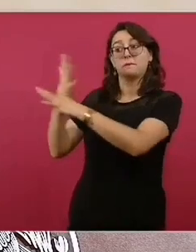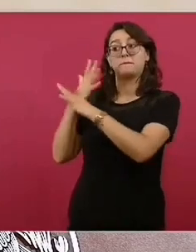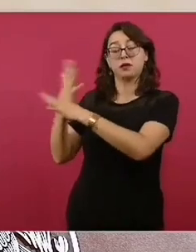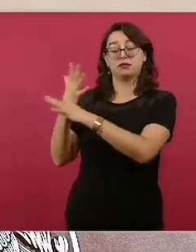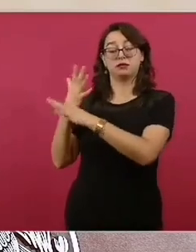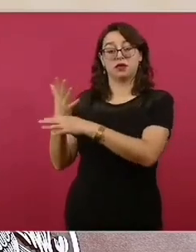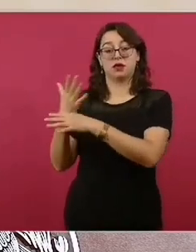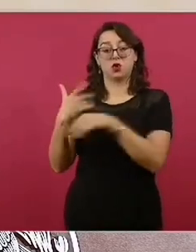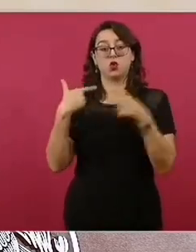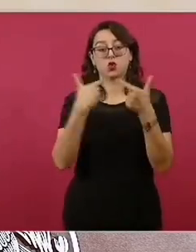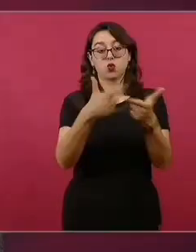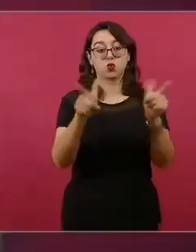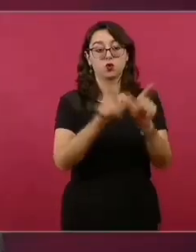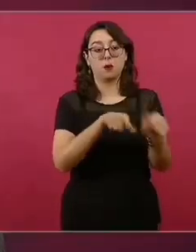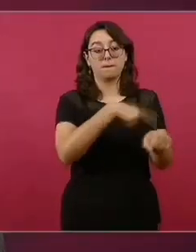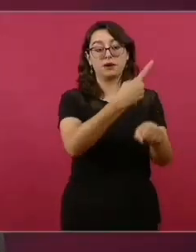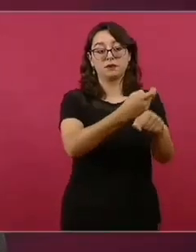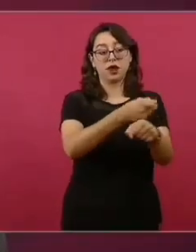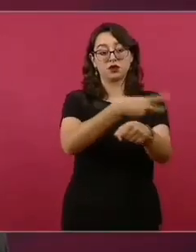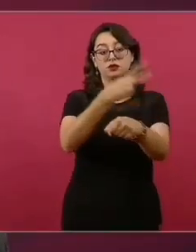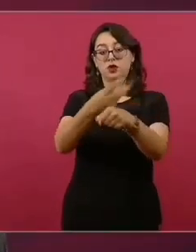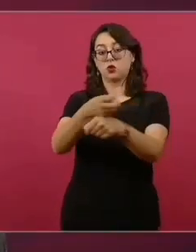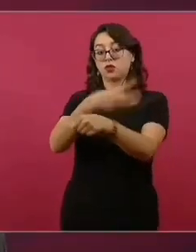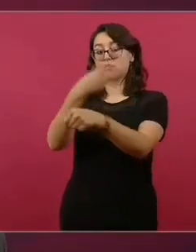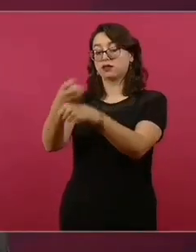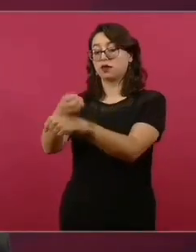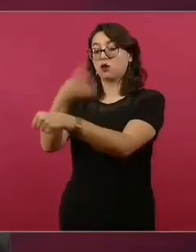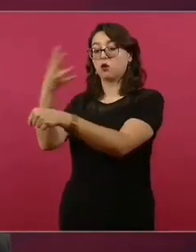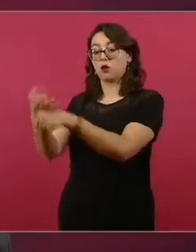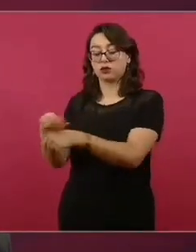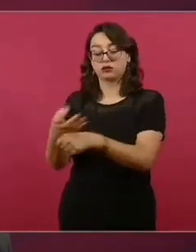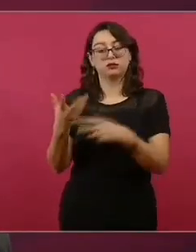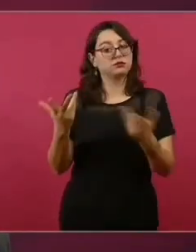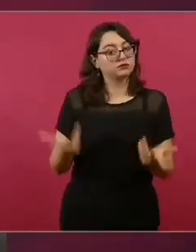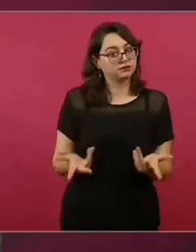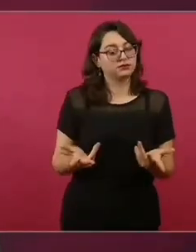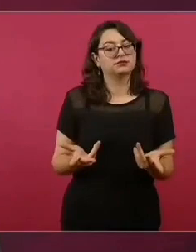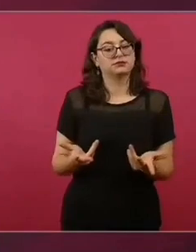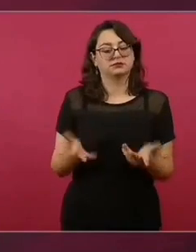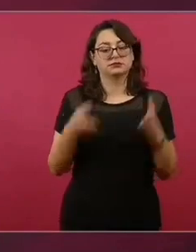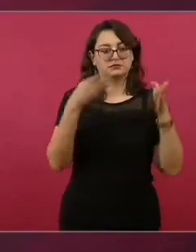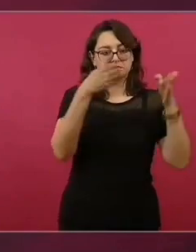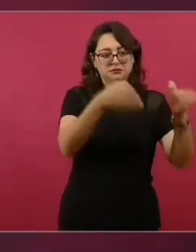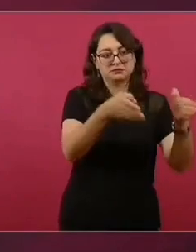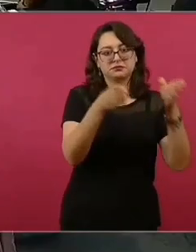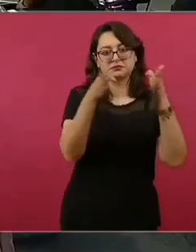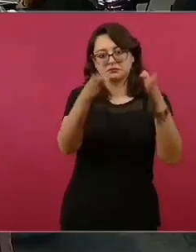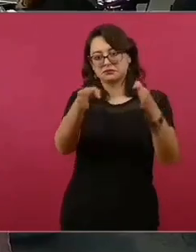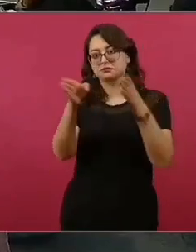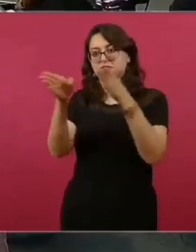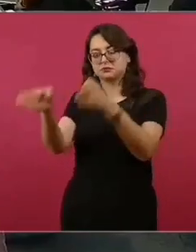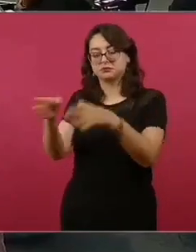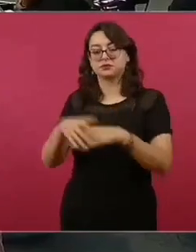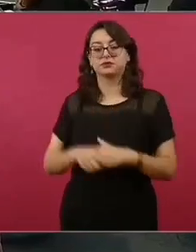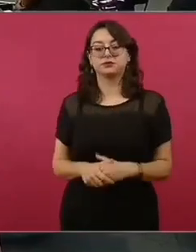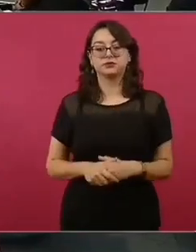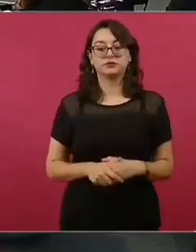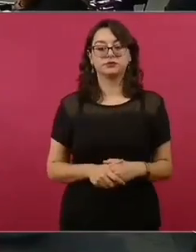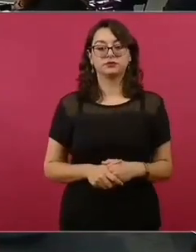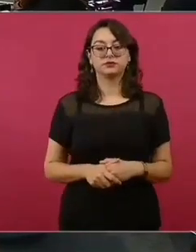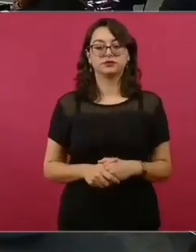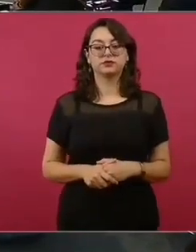que la evidencia científica sobre la utilidad poblacional de la vacuna sea lo que nos rija. Doctor,